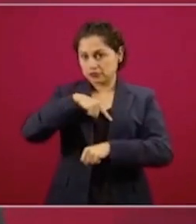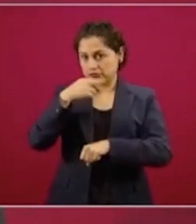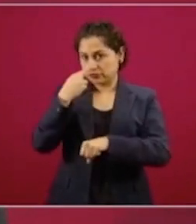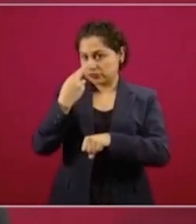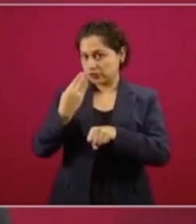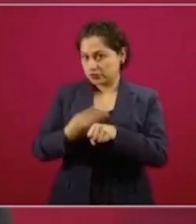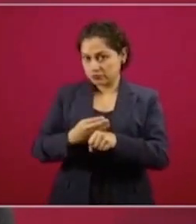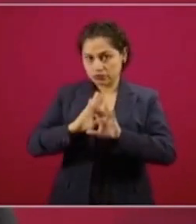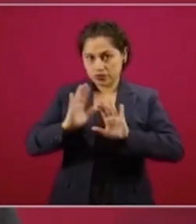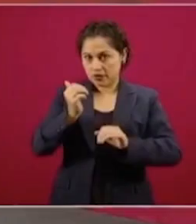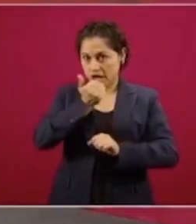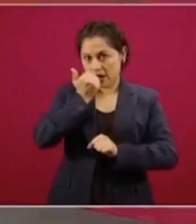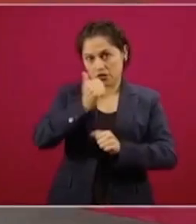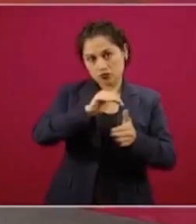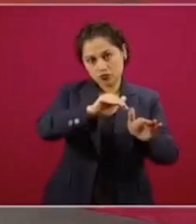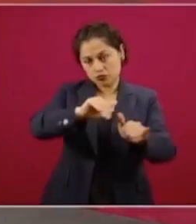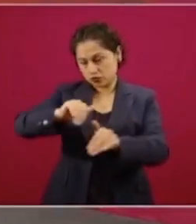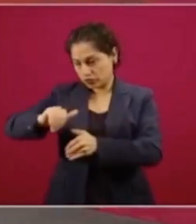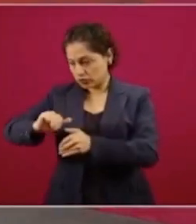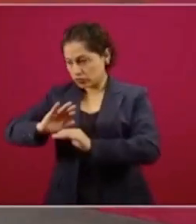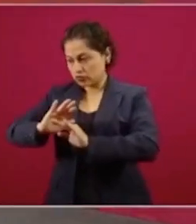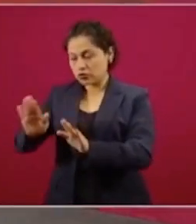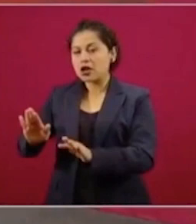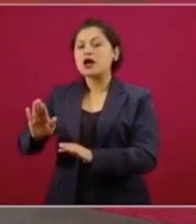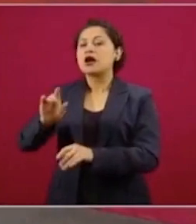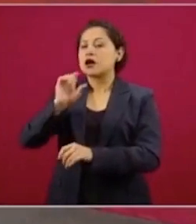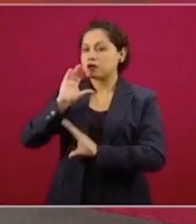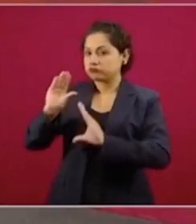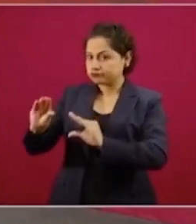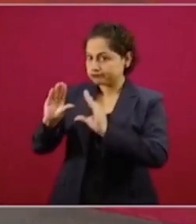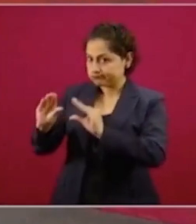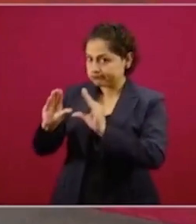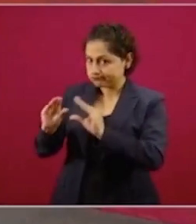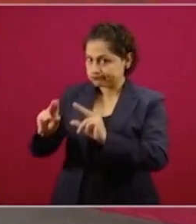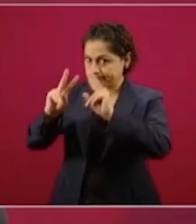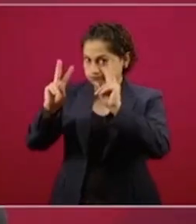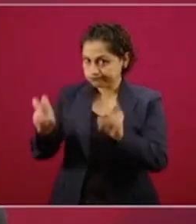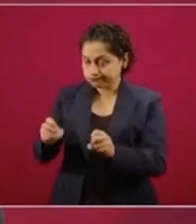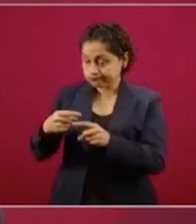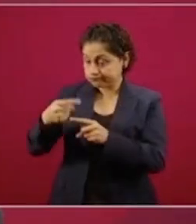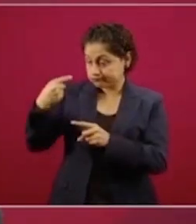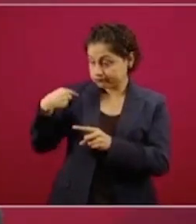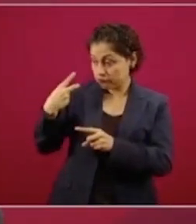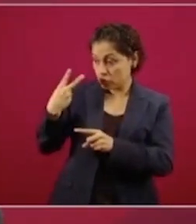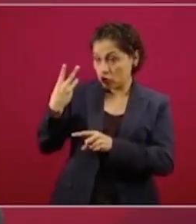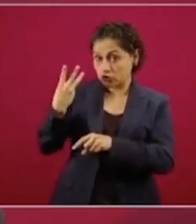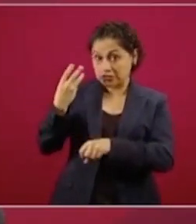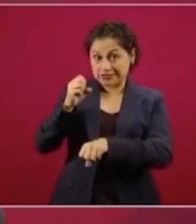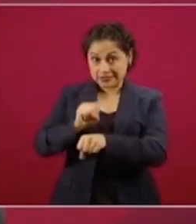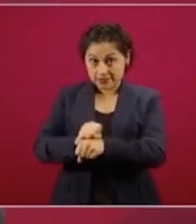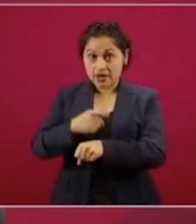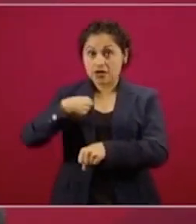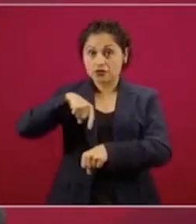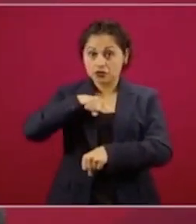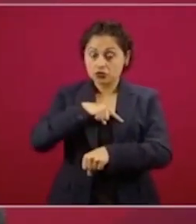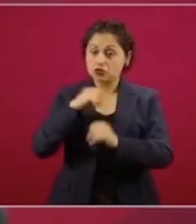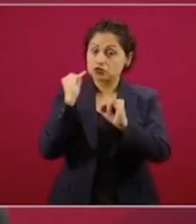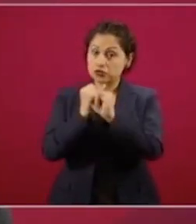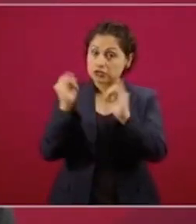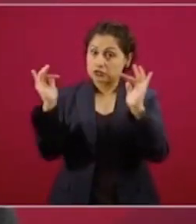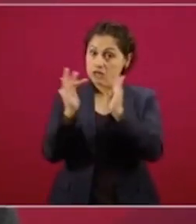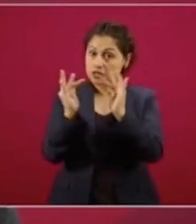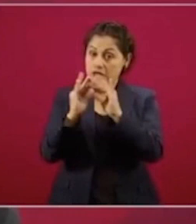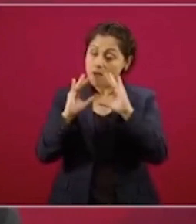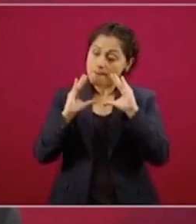Decimos retirarlos para capacitar justamente a los alumnos. Y en estas dos semanas o tres semanas hemos estado capacitándolos en línea, pero